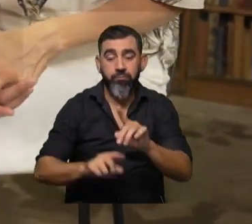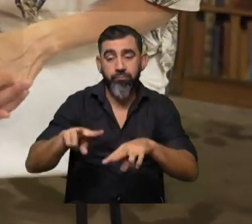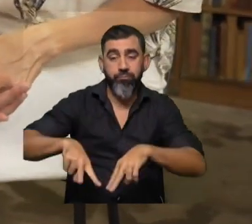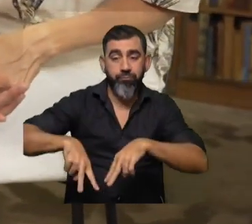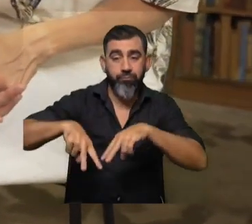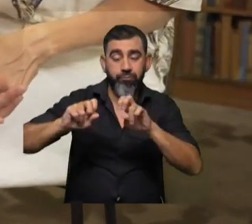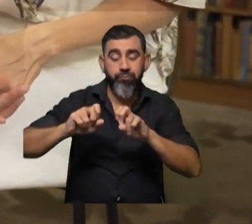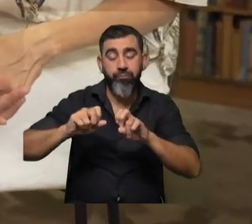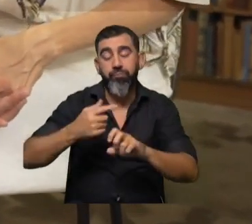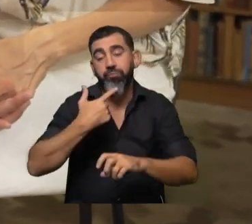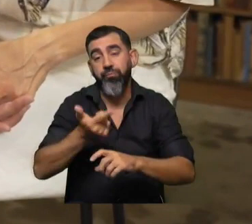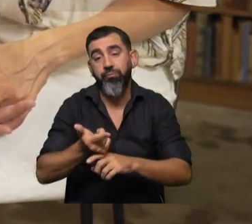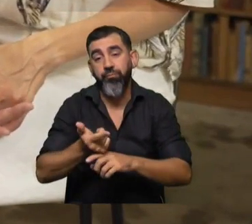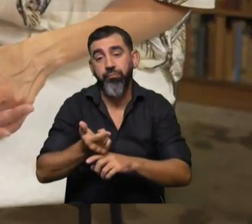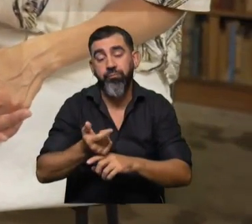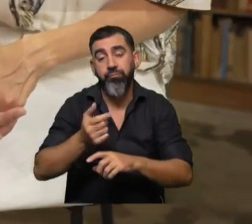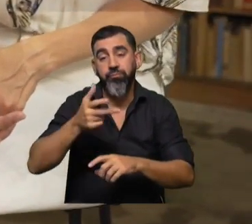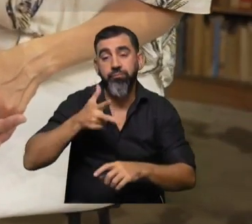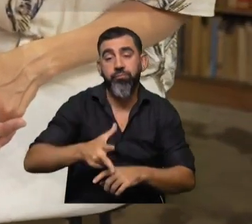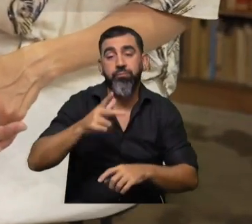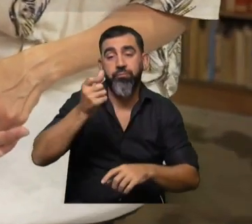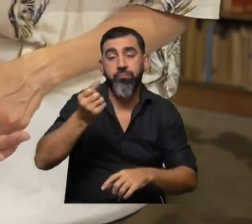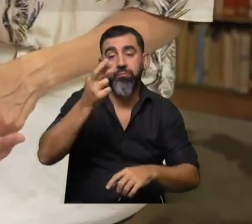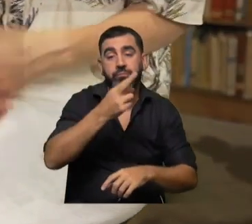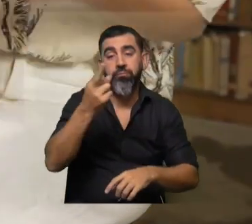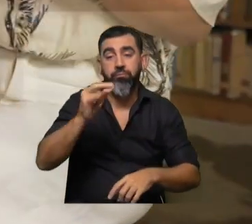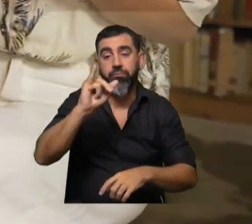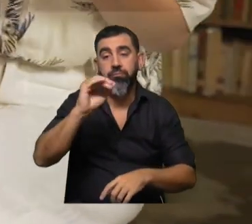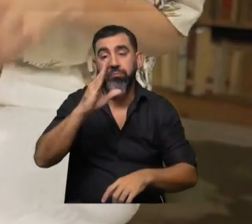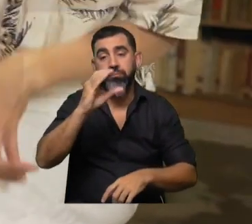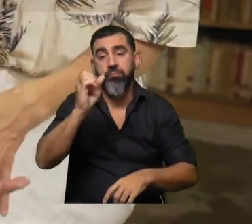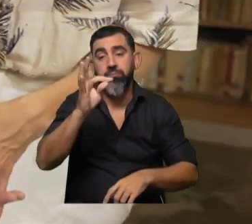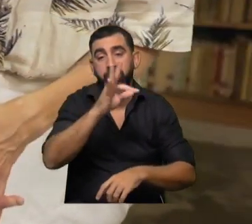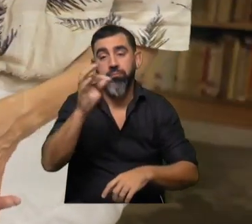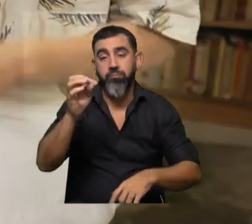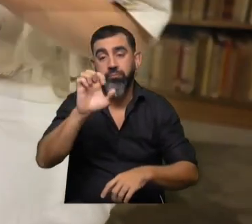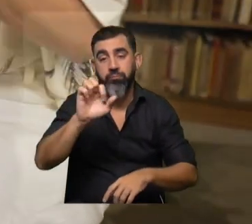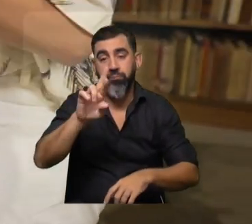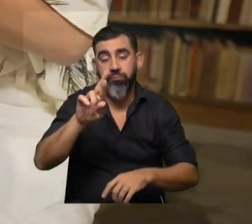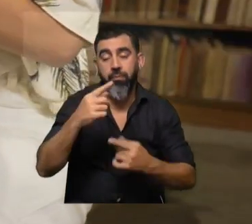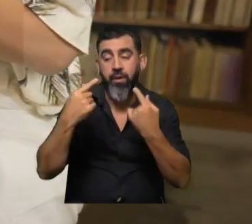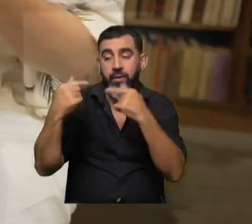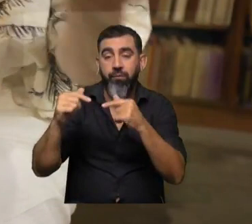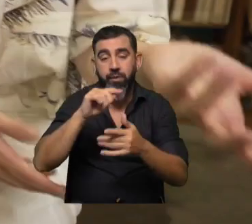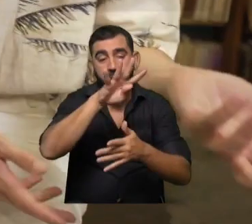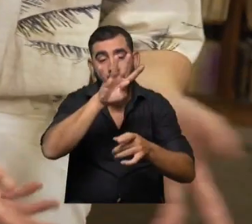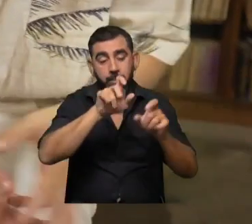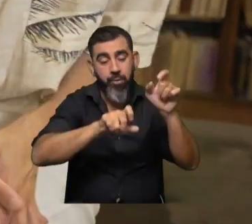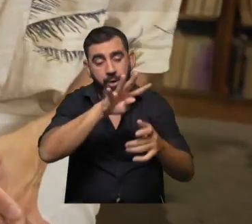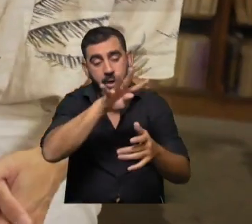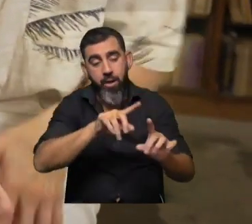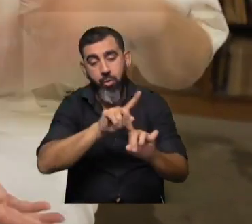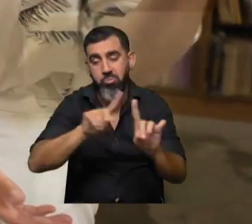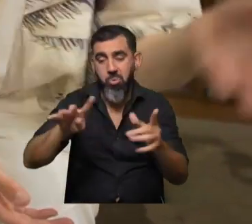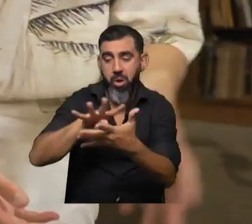novedosos de Harry Potter, por ejemplo, mostraban algunas diferencias en la empatía entre personas que leían extractos de Harry Potter y personas